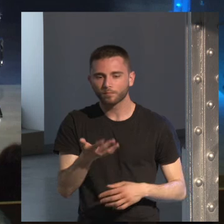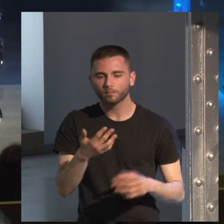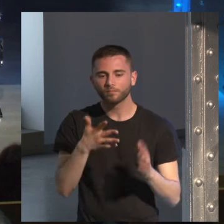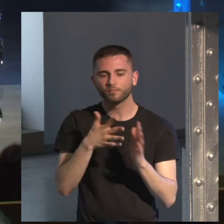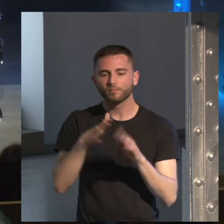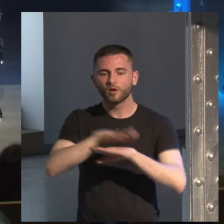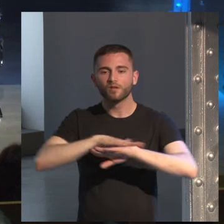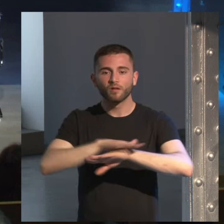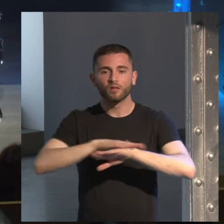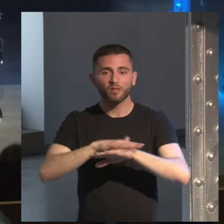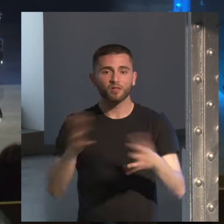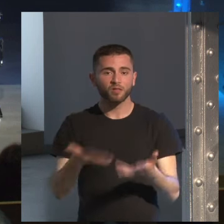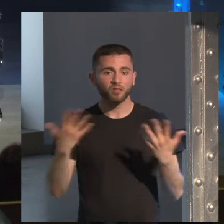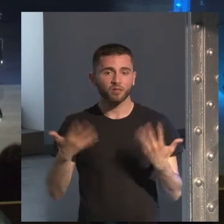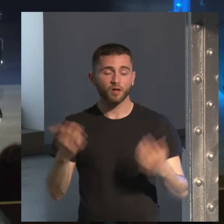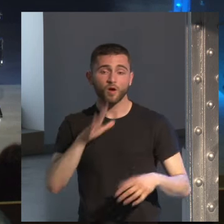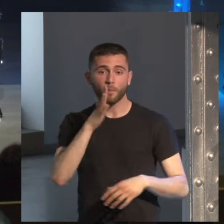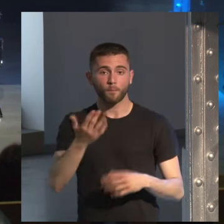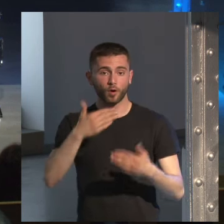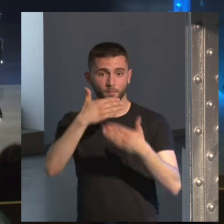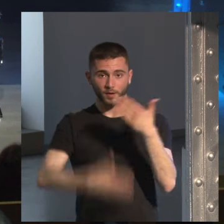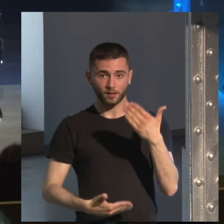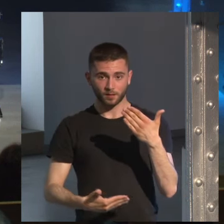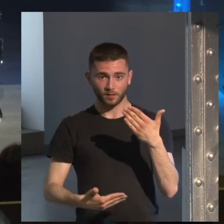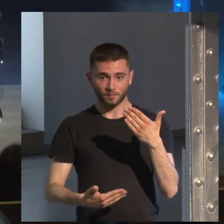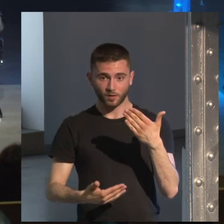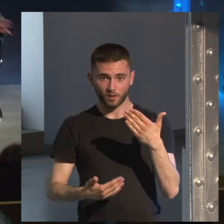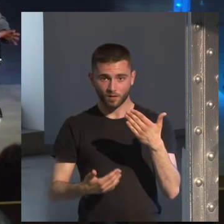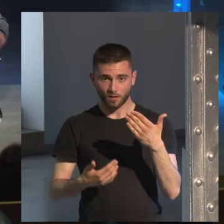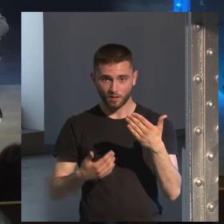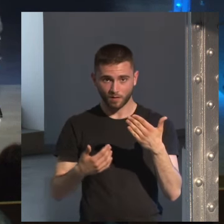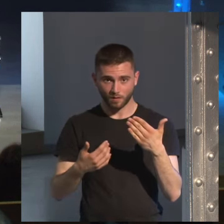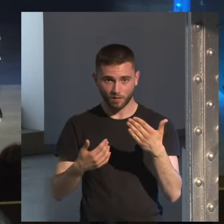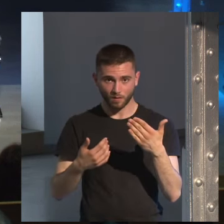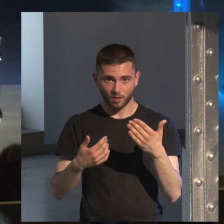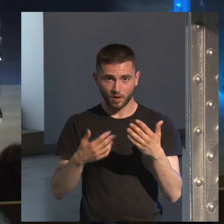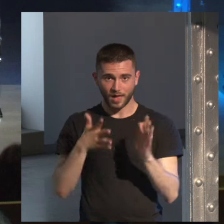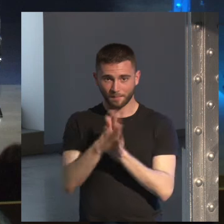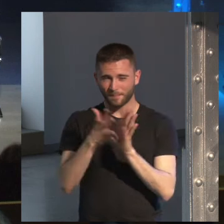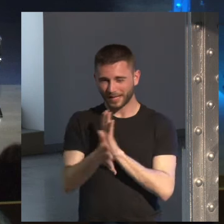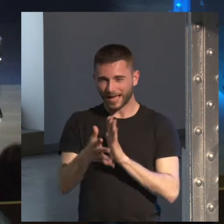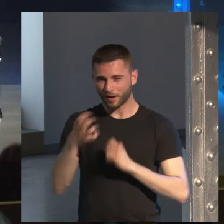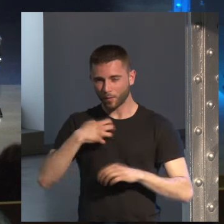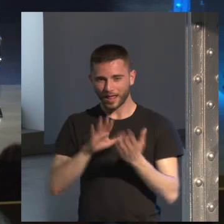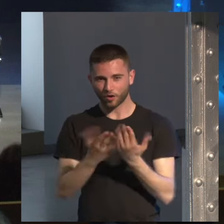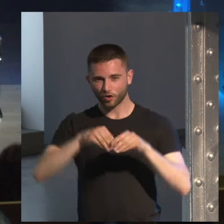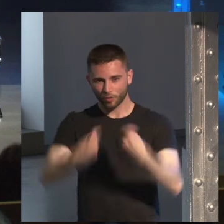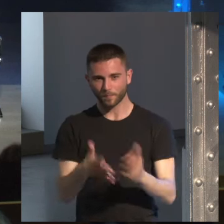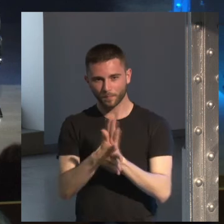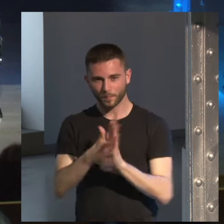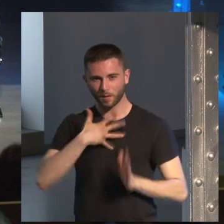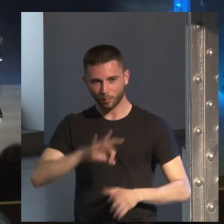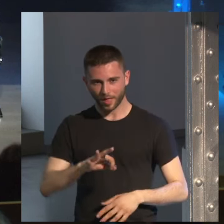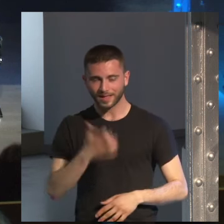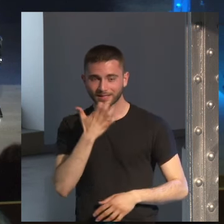algo eh porque el periodismo si tiene que explicar la novela no la novela muestra una realidad pero el periodismo tiene que explicar eh que no